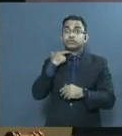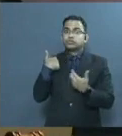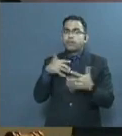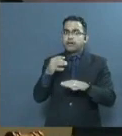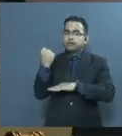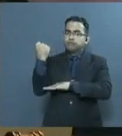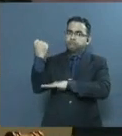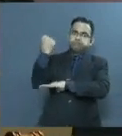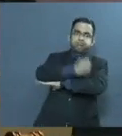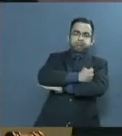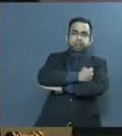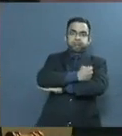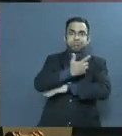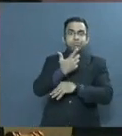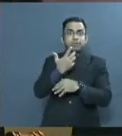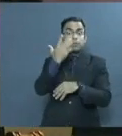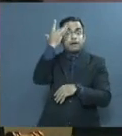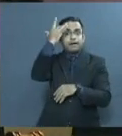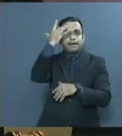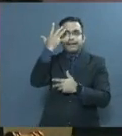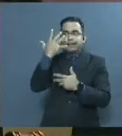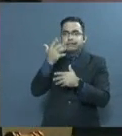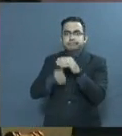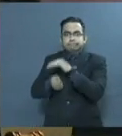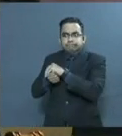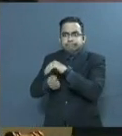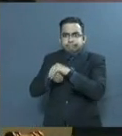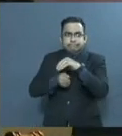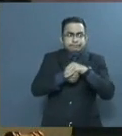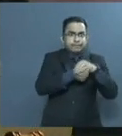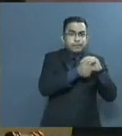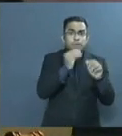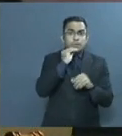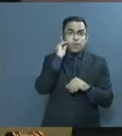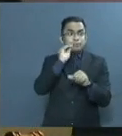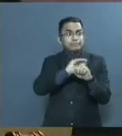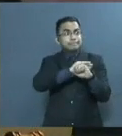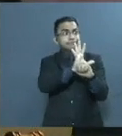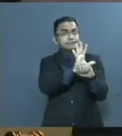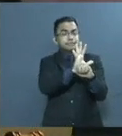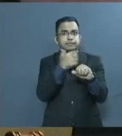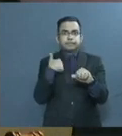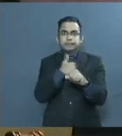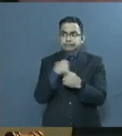completo del sistema debido al confinamiento obligado y la pandemia.